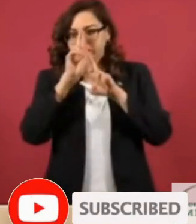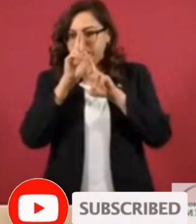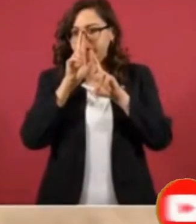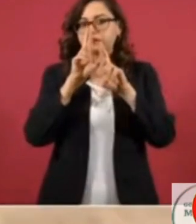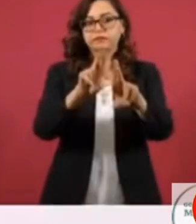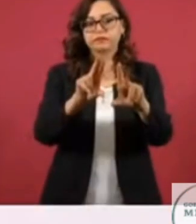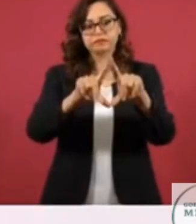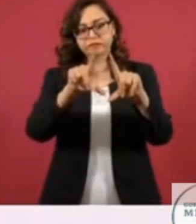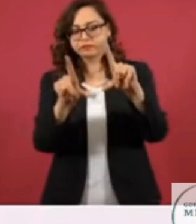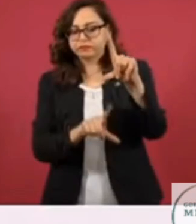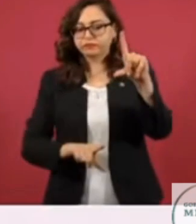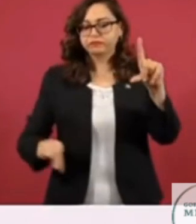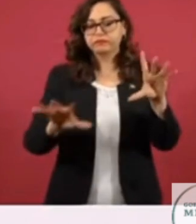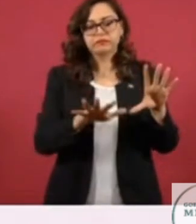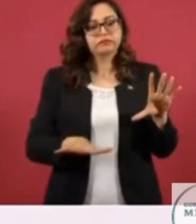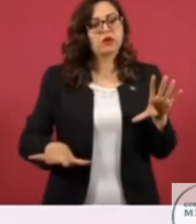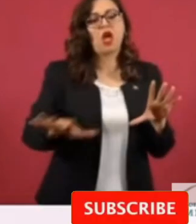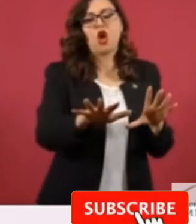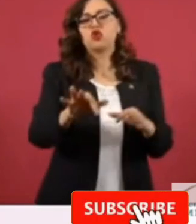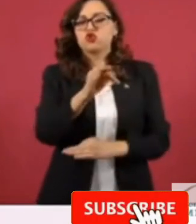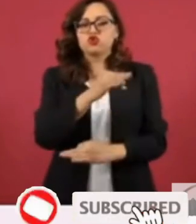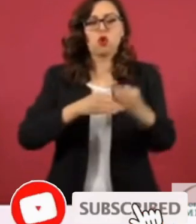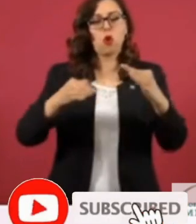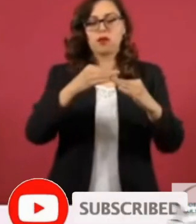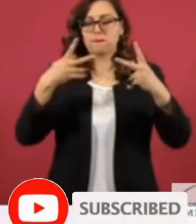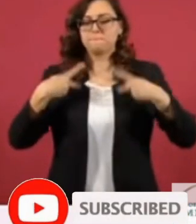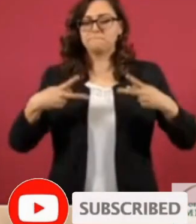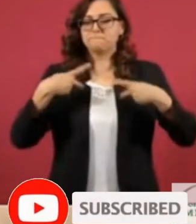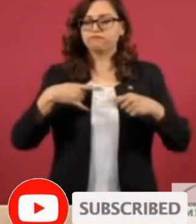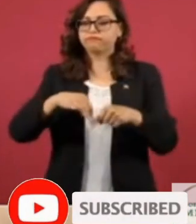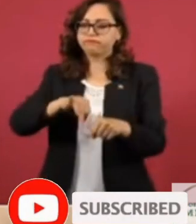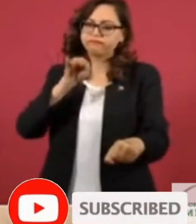la seguridad pública en nuestro país.